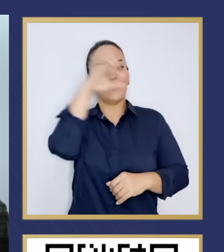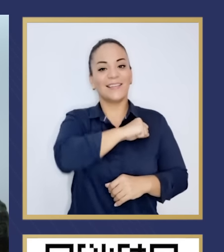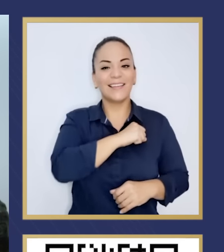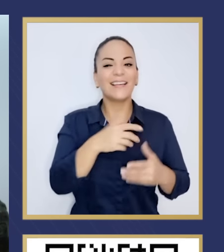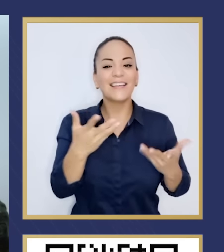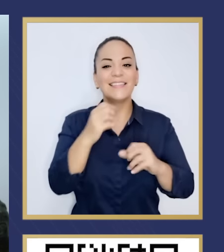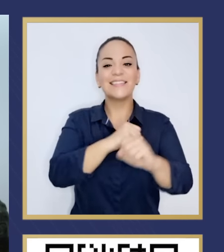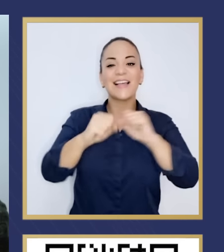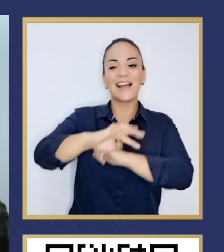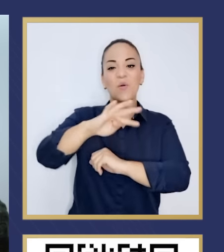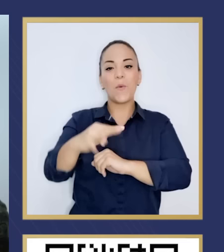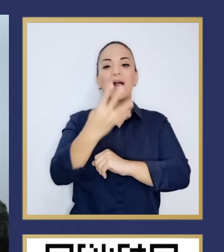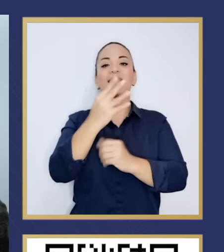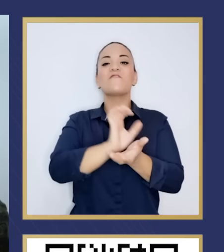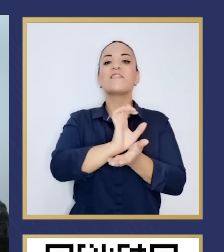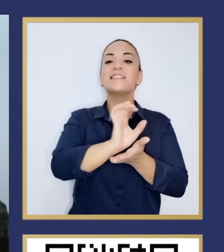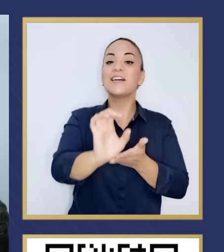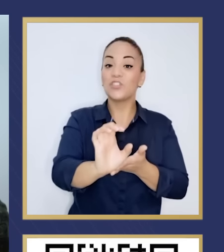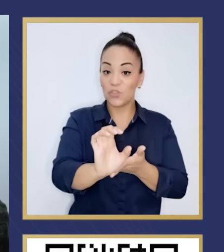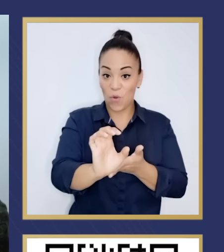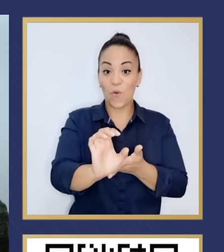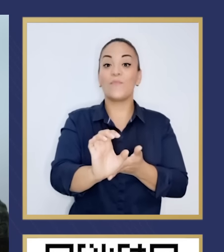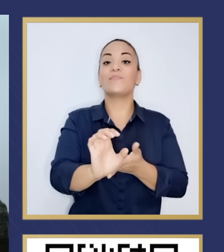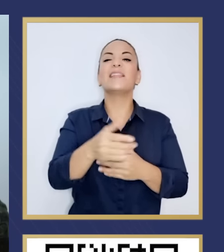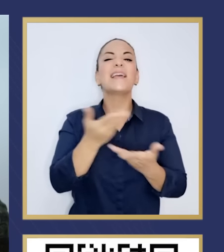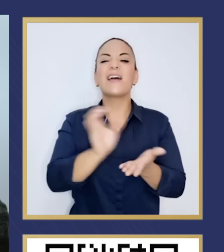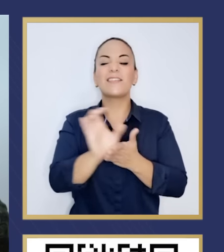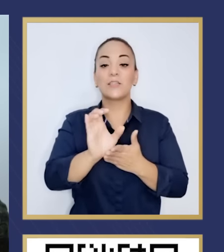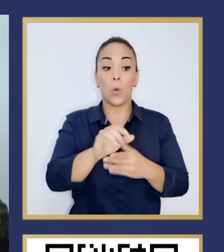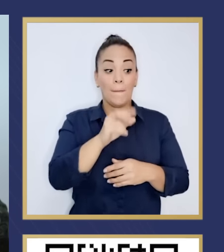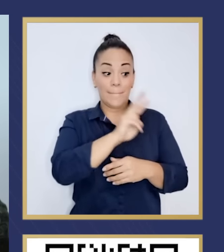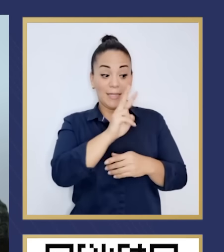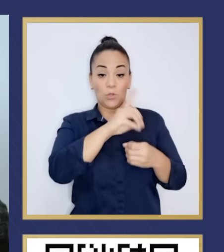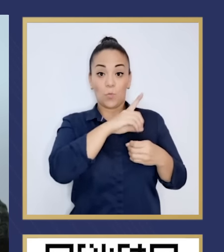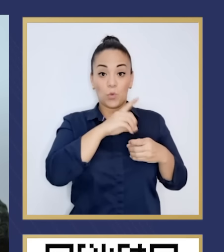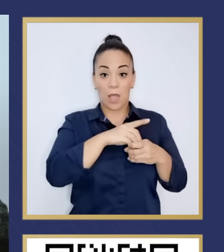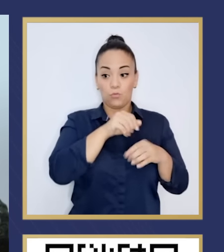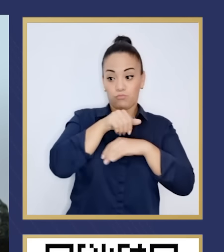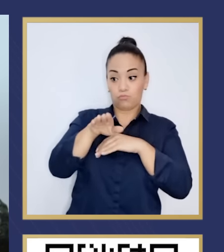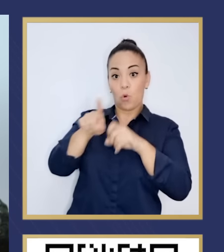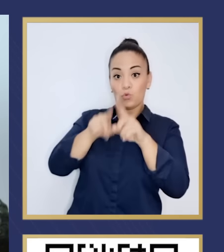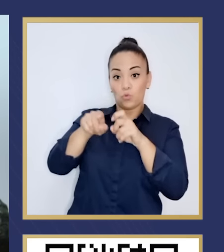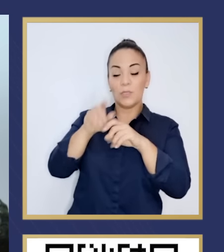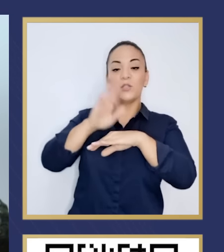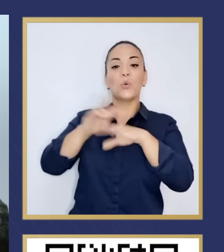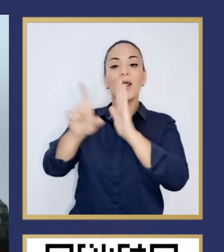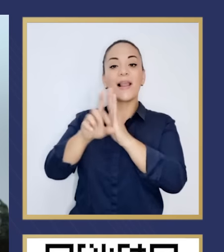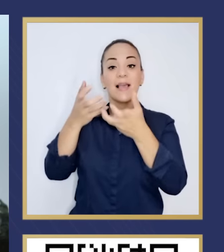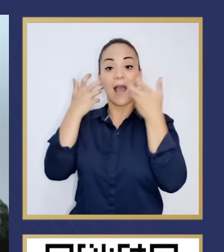Cuarta rechazó la consulta que hicieron 22 diputados sobre la ley Jaguar.